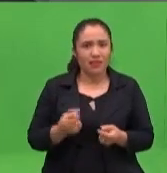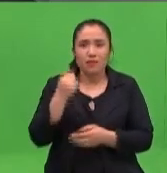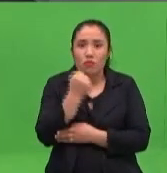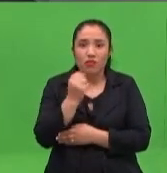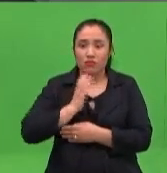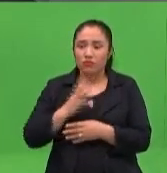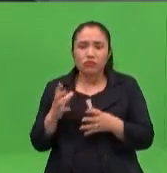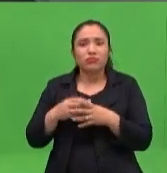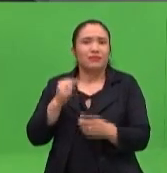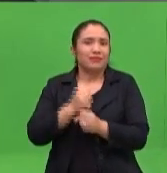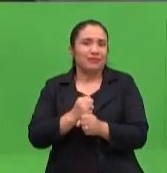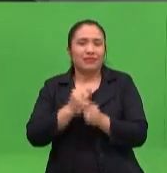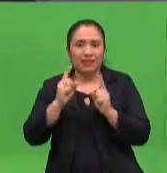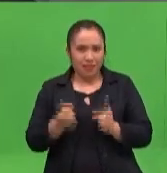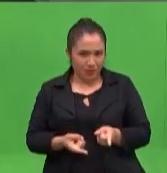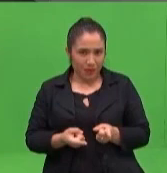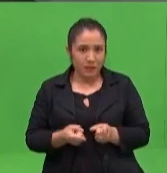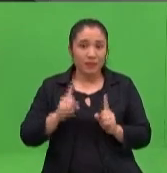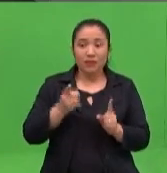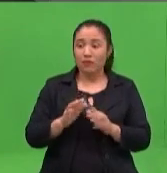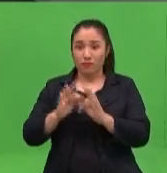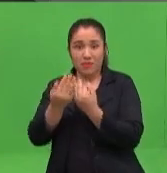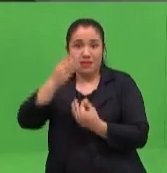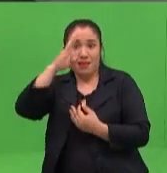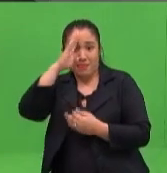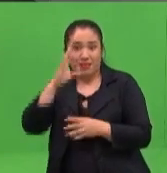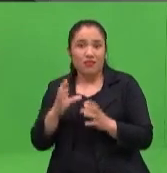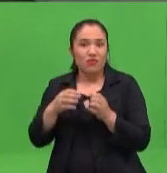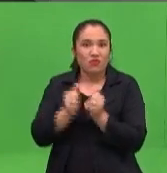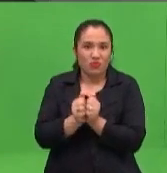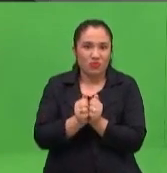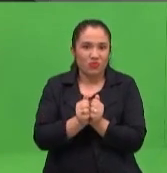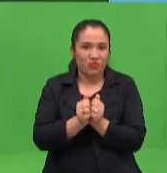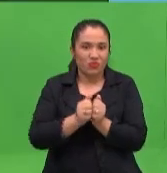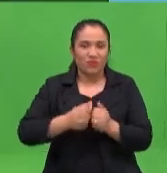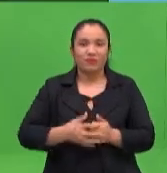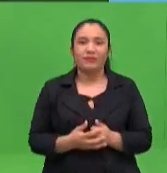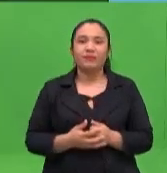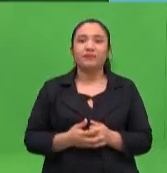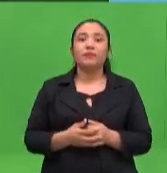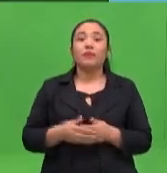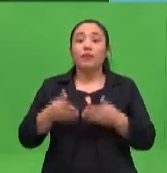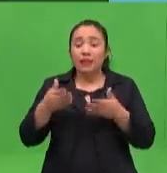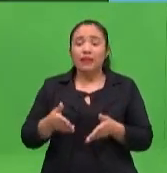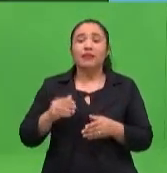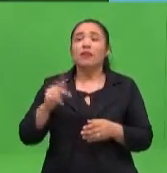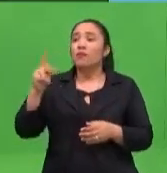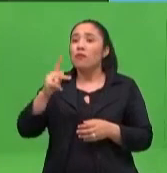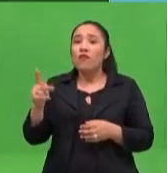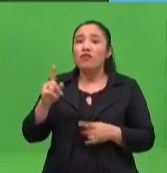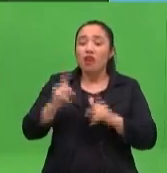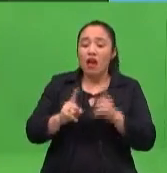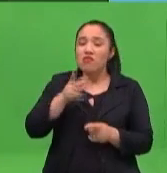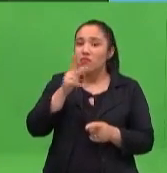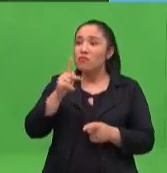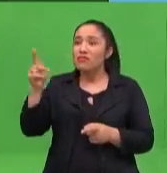¿Cuándo aprendemos? Y aprendemos en una situación donde estamos a gusto, ¿verdad? Con ese profesor o profesora con